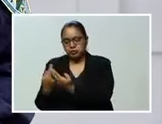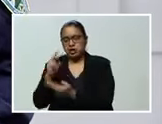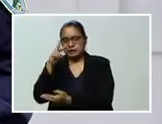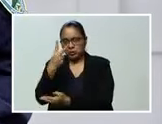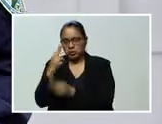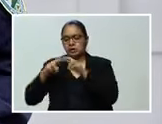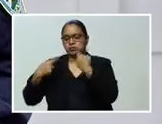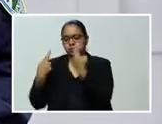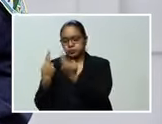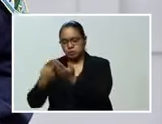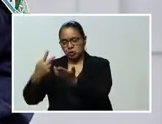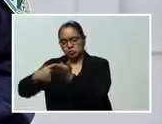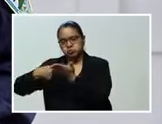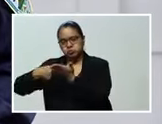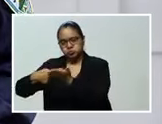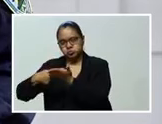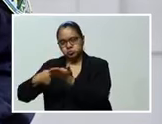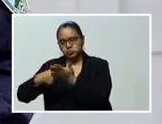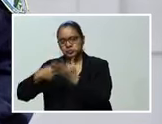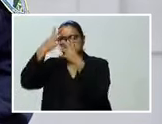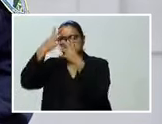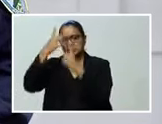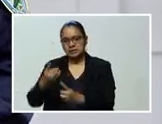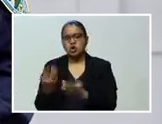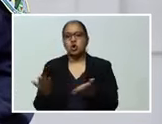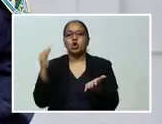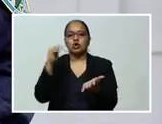SINAGER, se determinó lo siguiente.